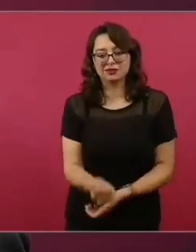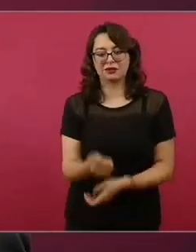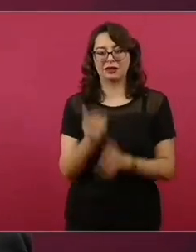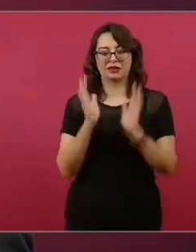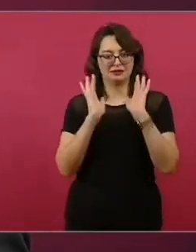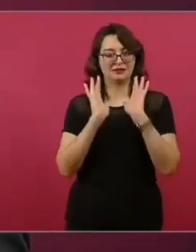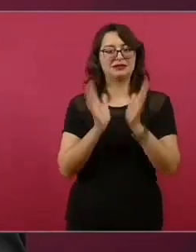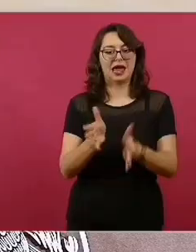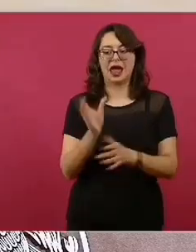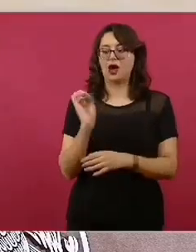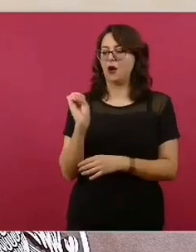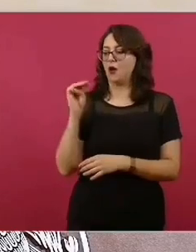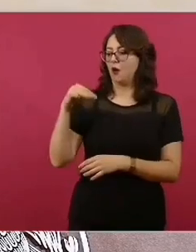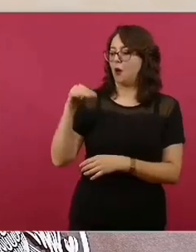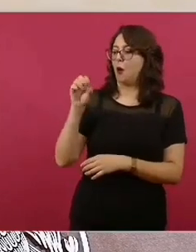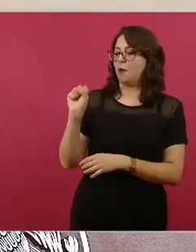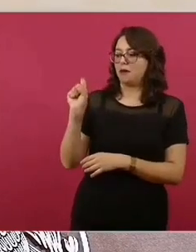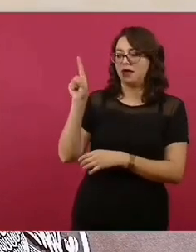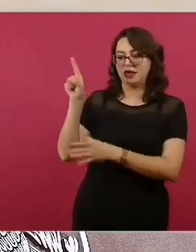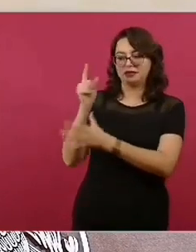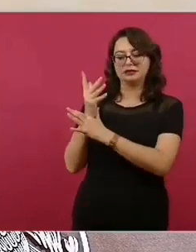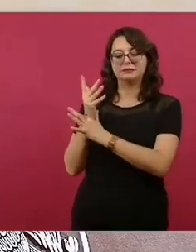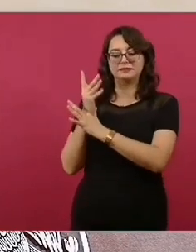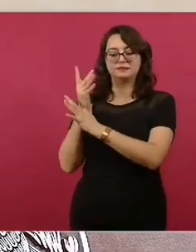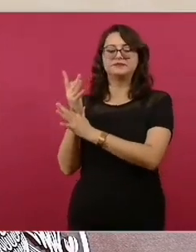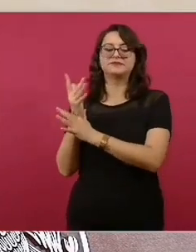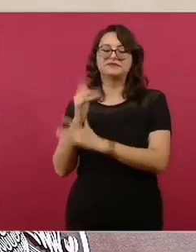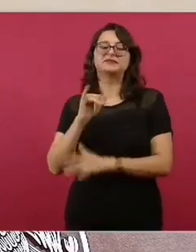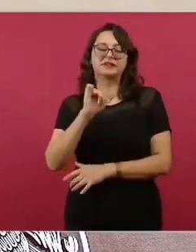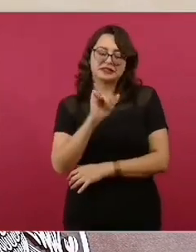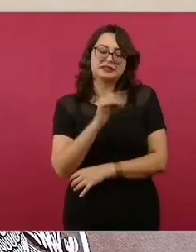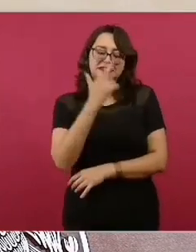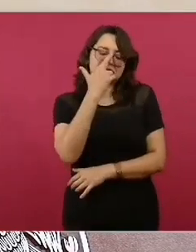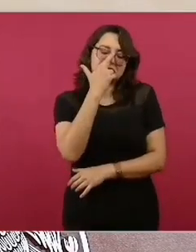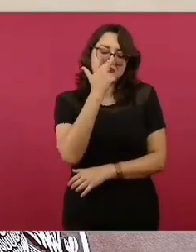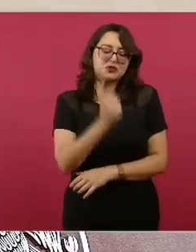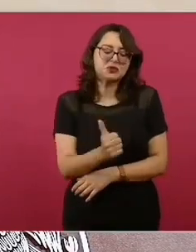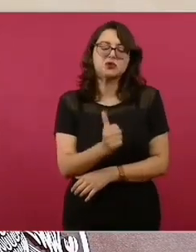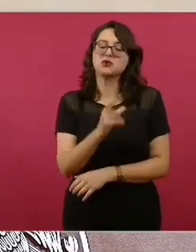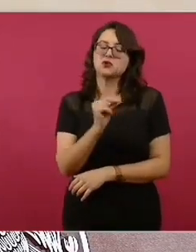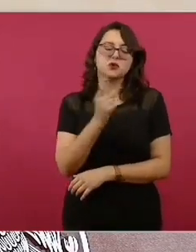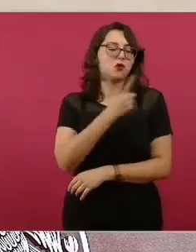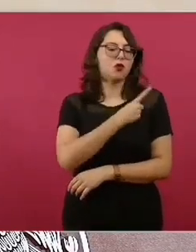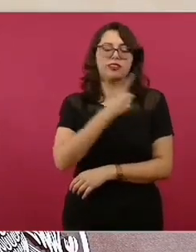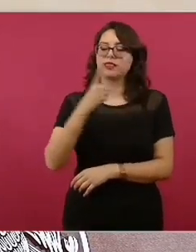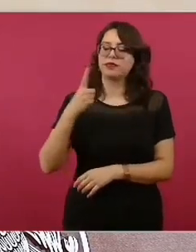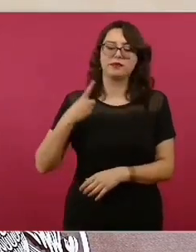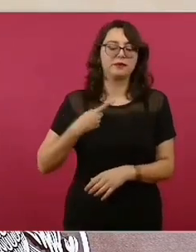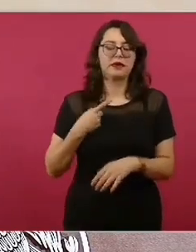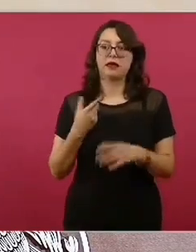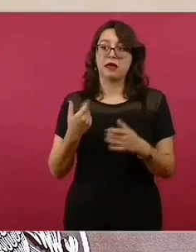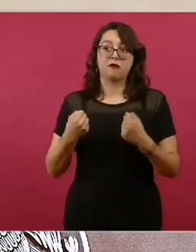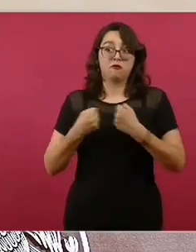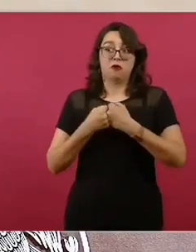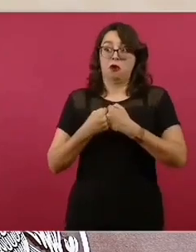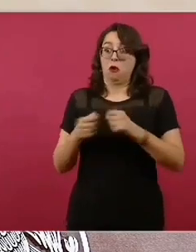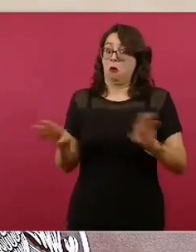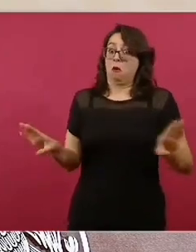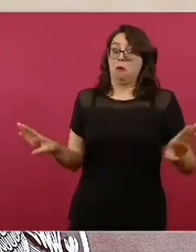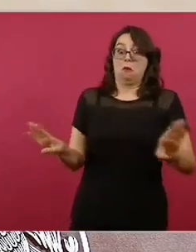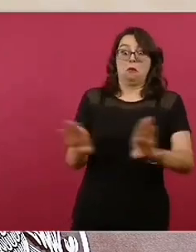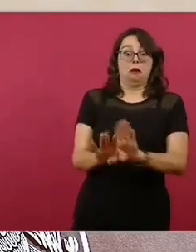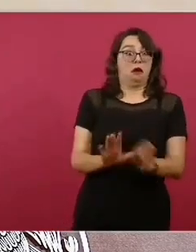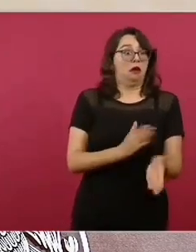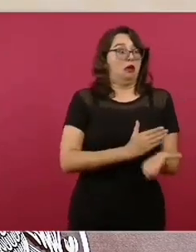bienes. Eso también es un precepto que está en el Reglamento Sanitario Internacional vigente y es algo que México